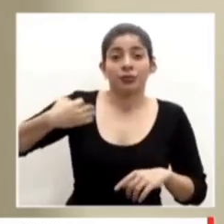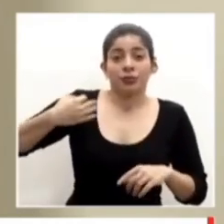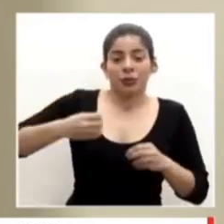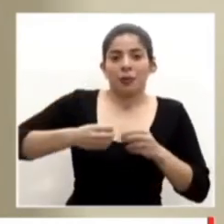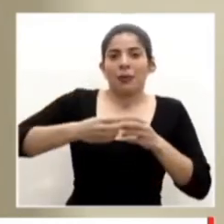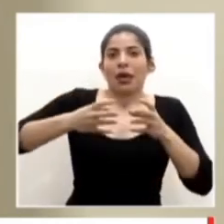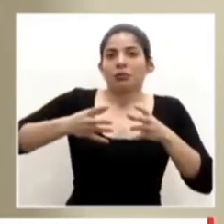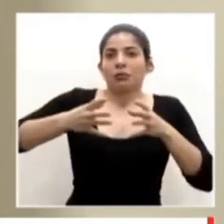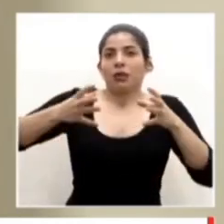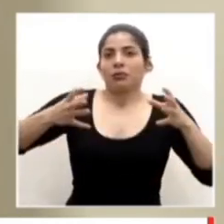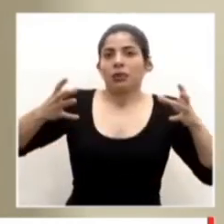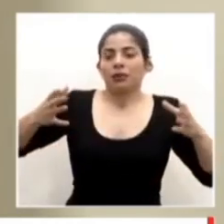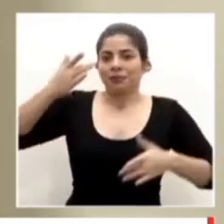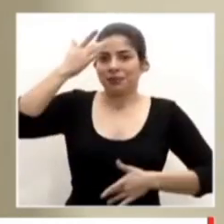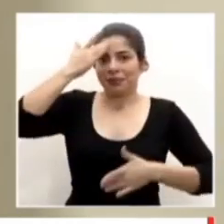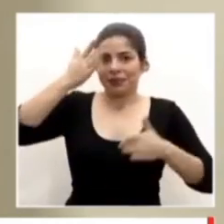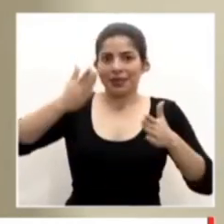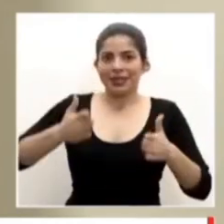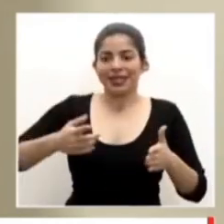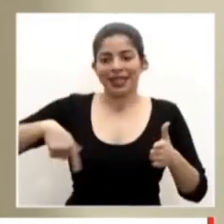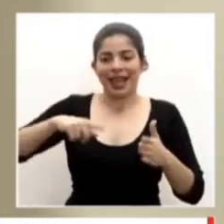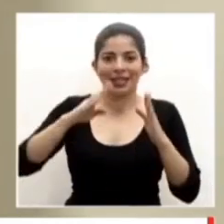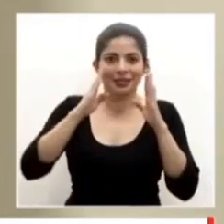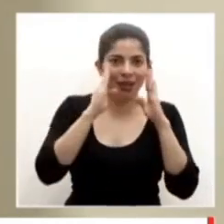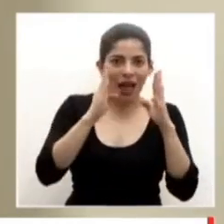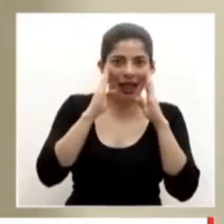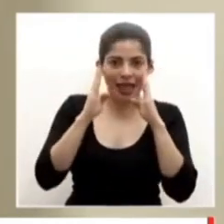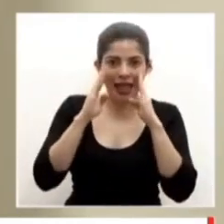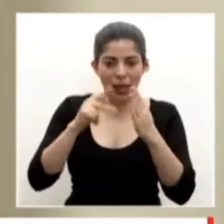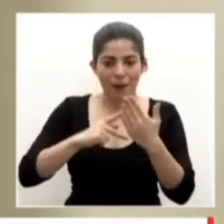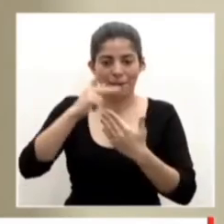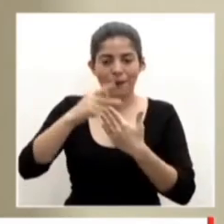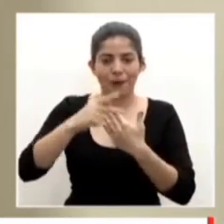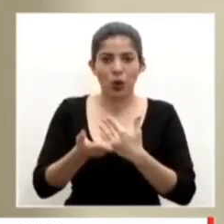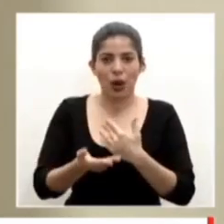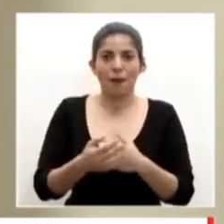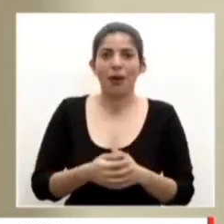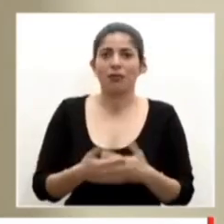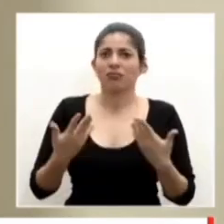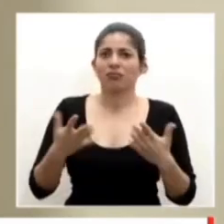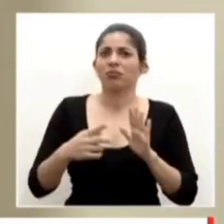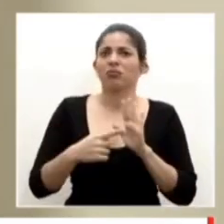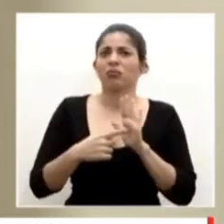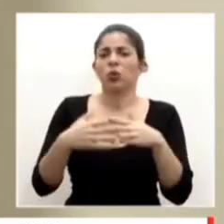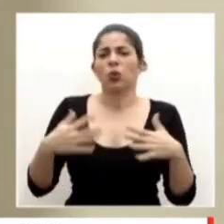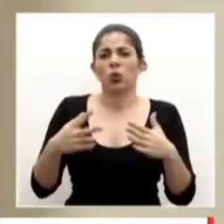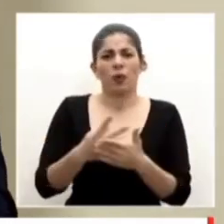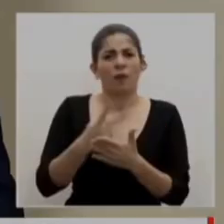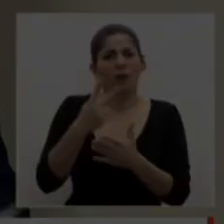sumando más los pacientes que atiende el CENDEIS en este programa que ha demostrado su gran valor. Muchas gracias.